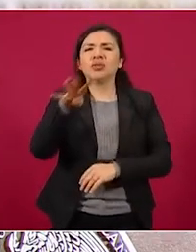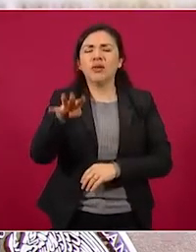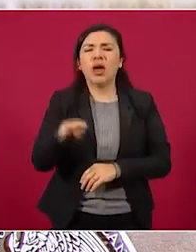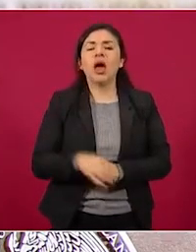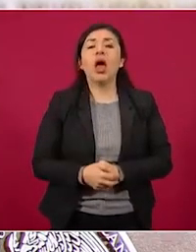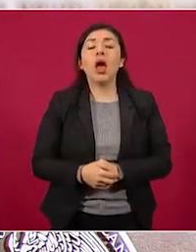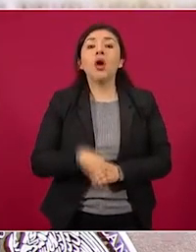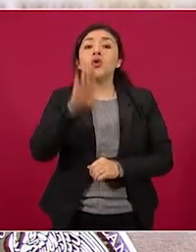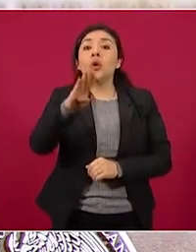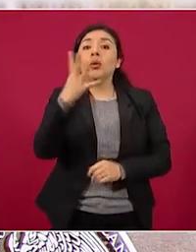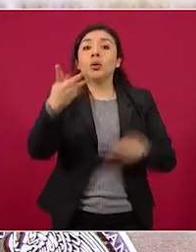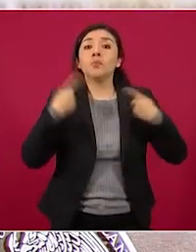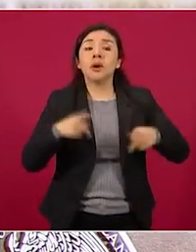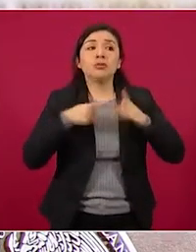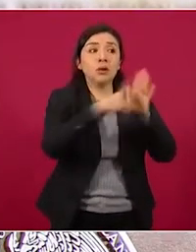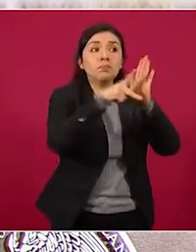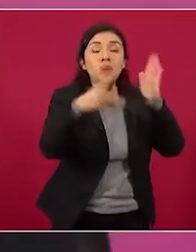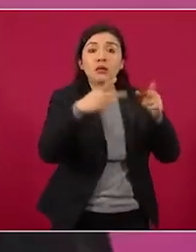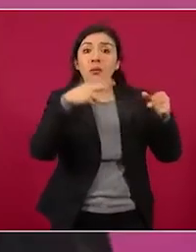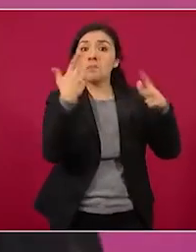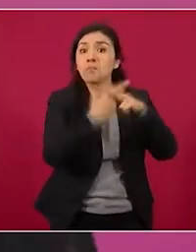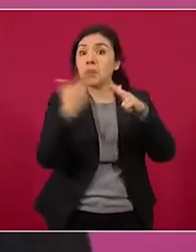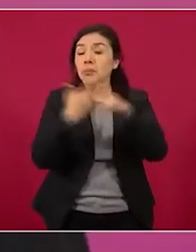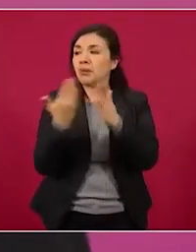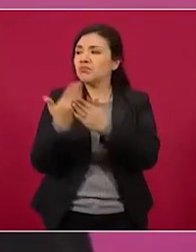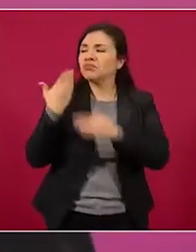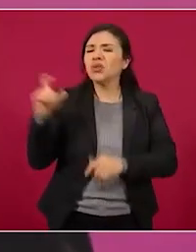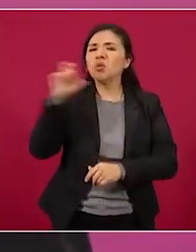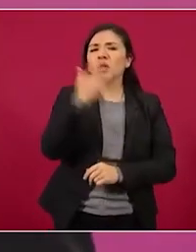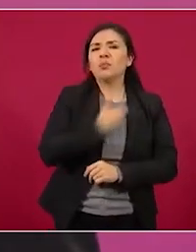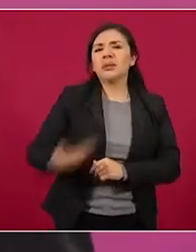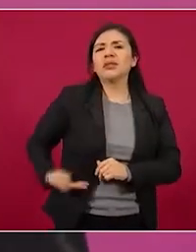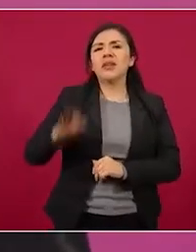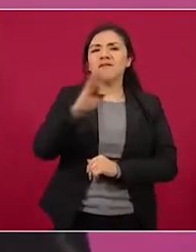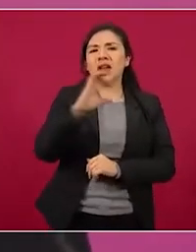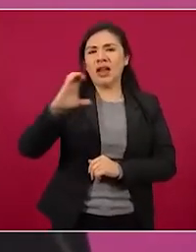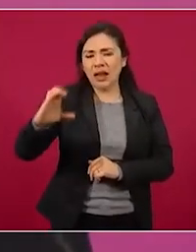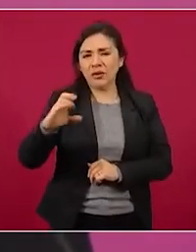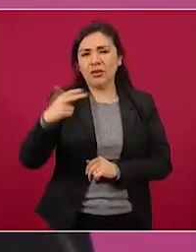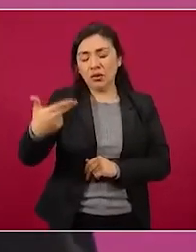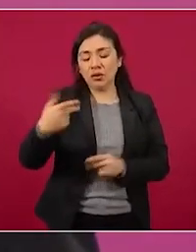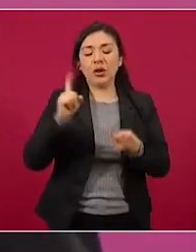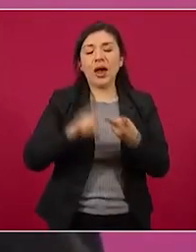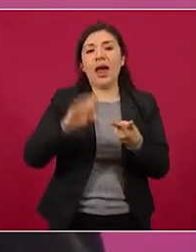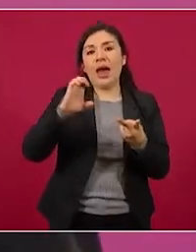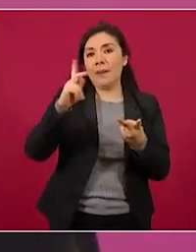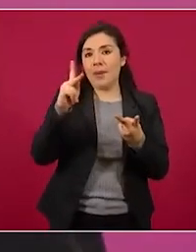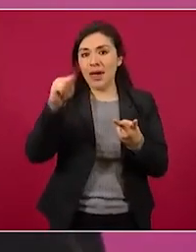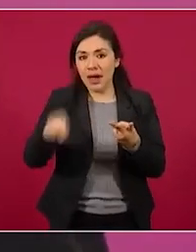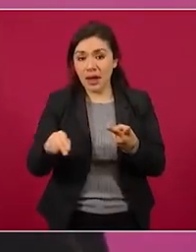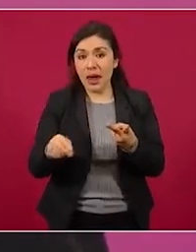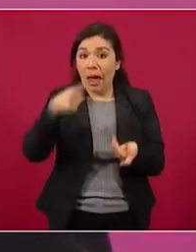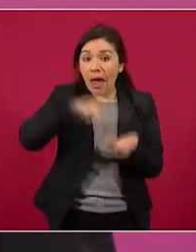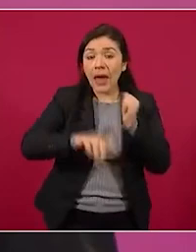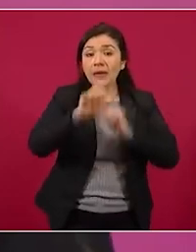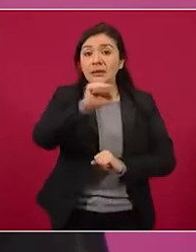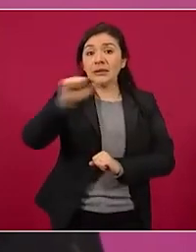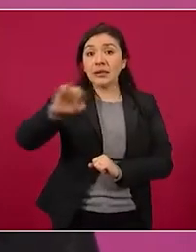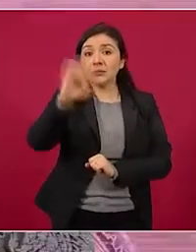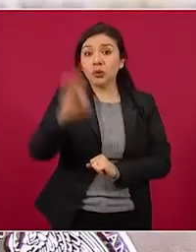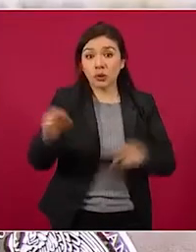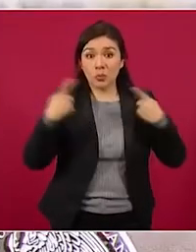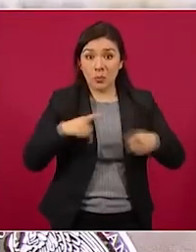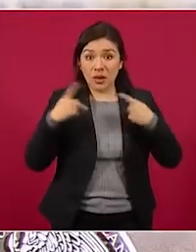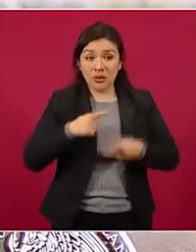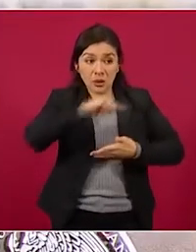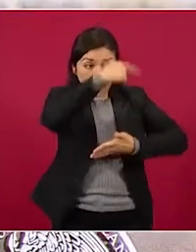94 periodistas asesinados en los sexenios de Felipe Calderón y Enrique Peña Nieto, el 66 por ciento de los